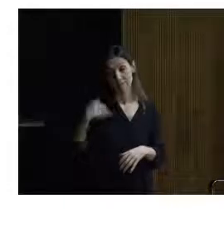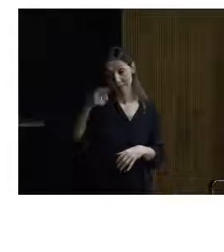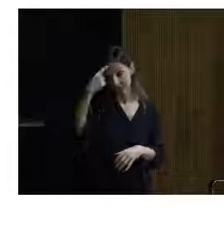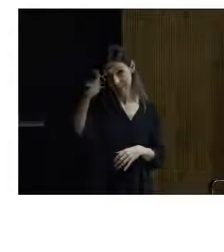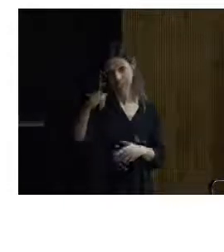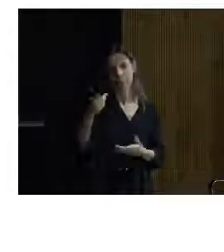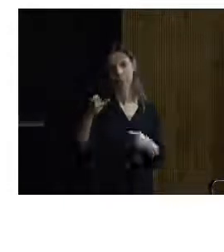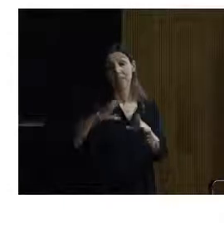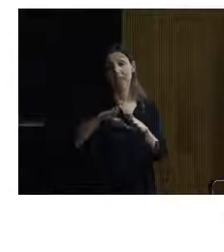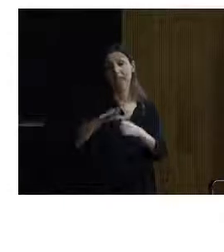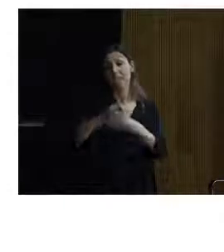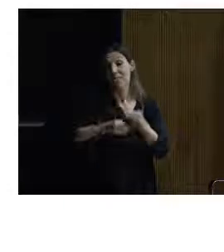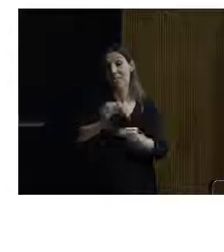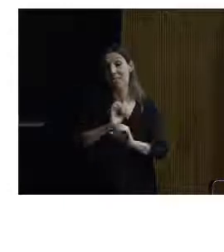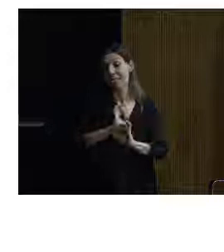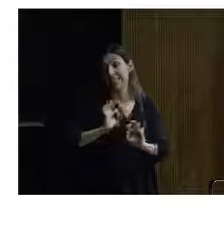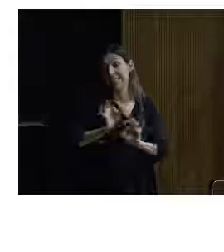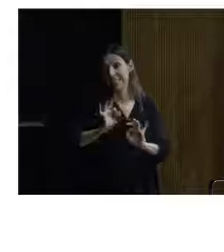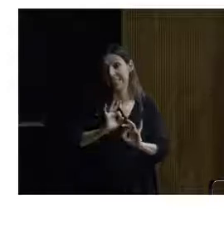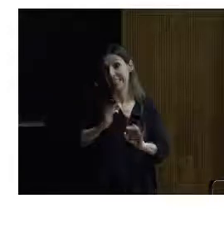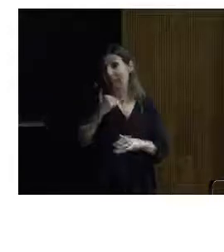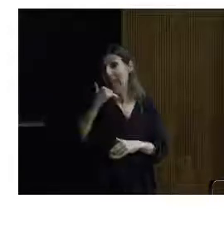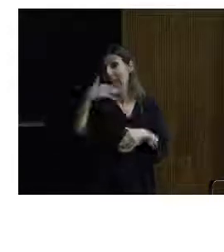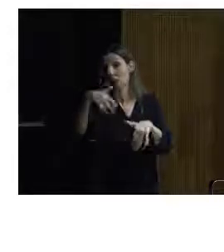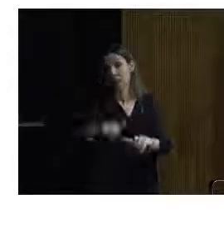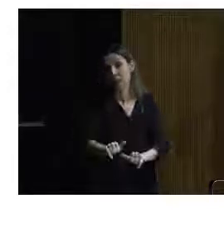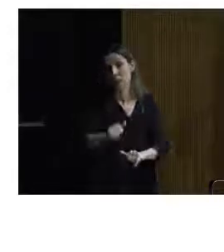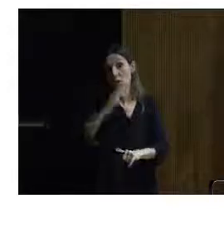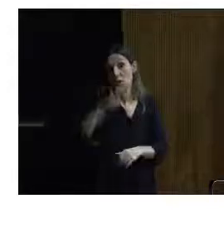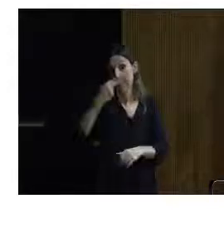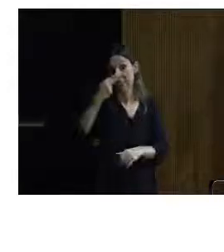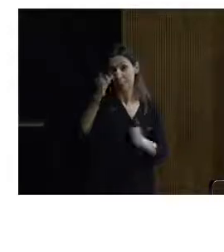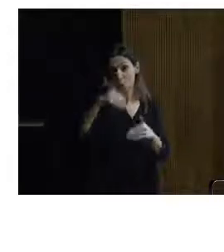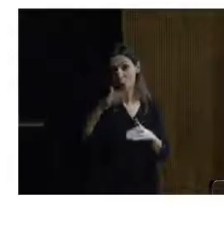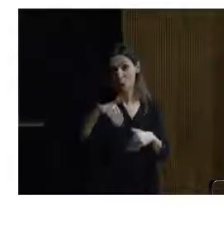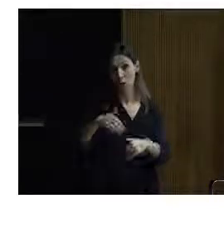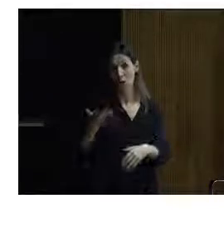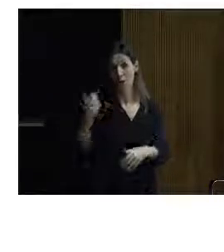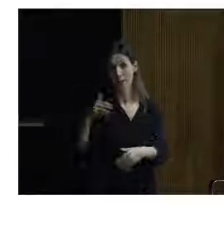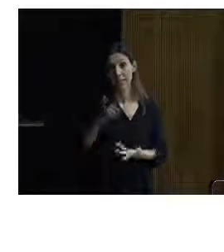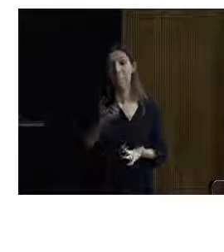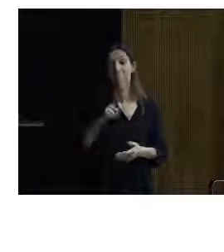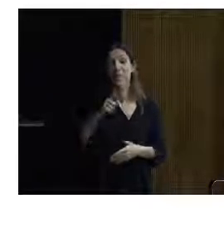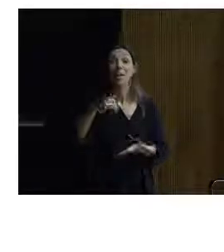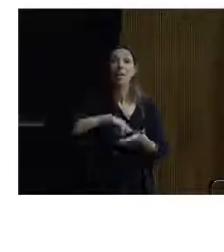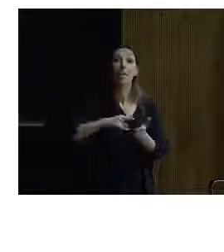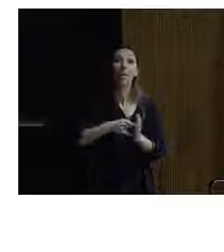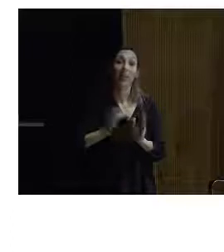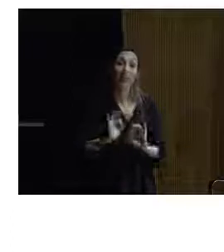absolutamente nada. Porque eso es un tema que no les interesa. Pero ya estaba en nuestro primer planteamiento.